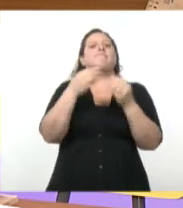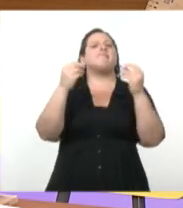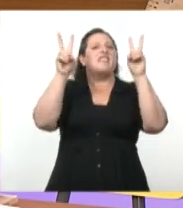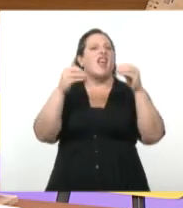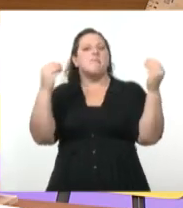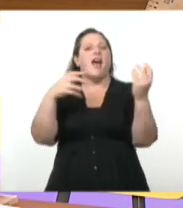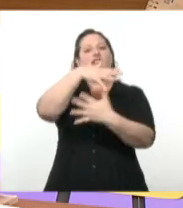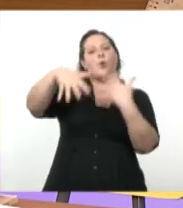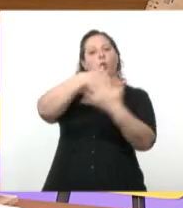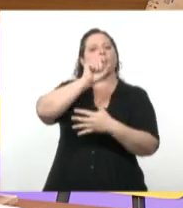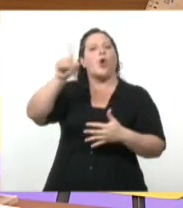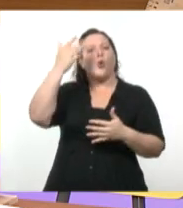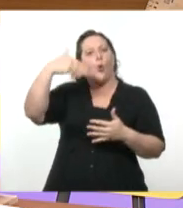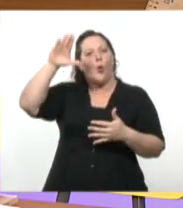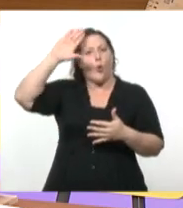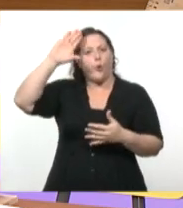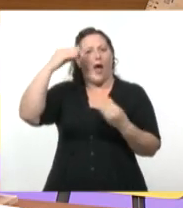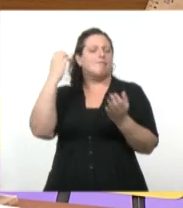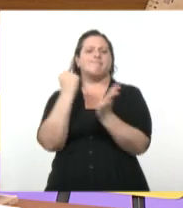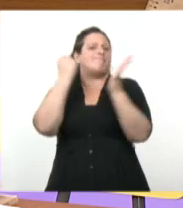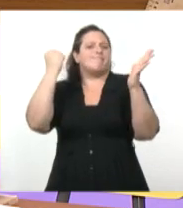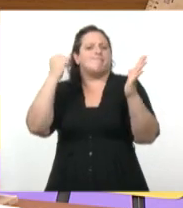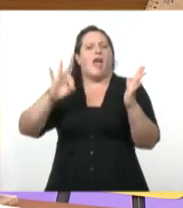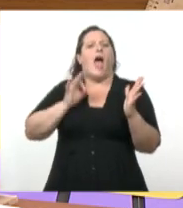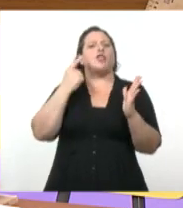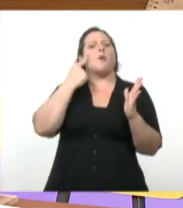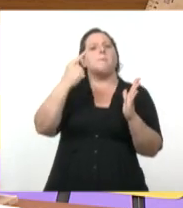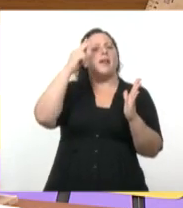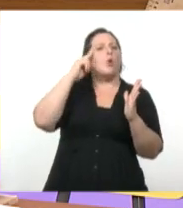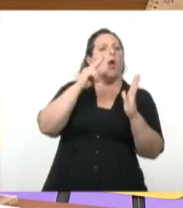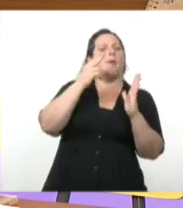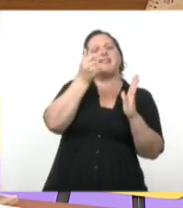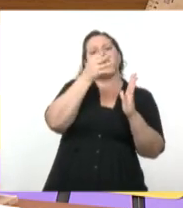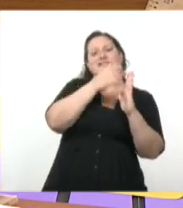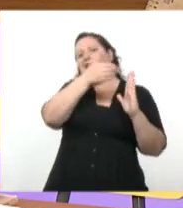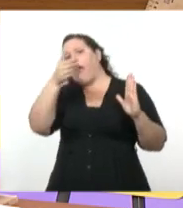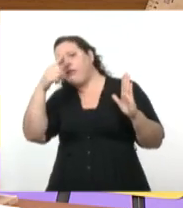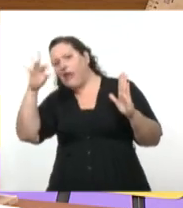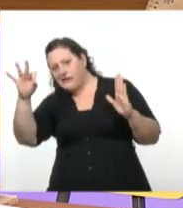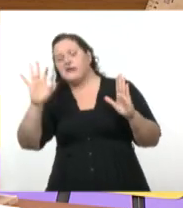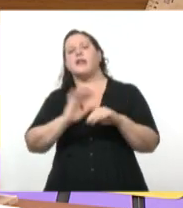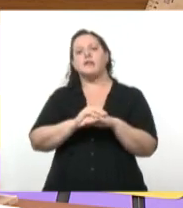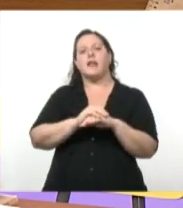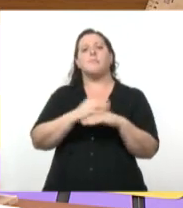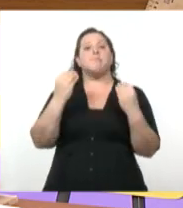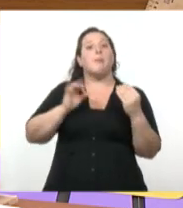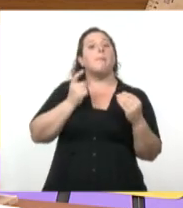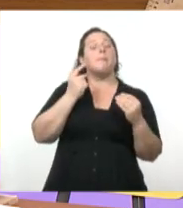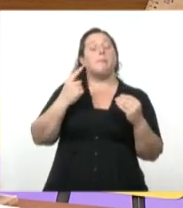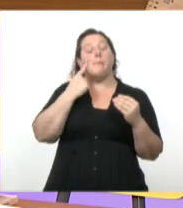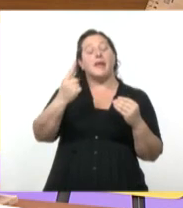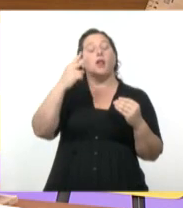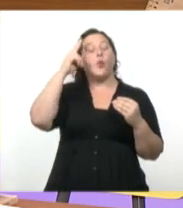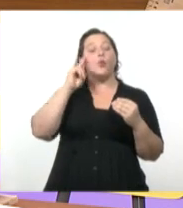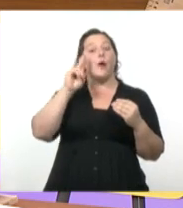para los años 60, la revolución del 59 que se da después, genera un cambio fundamental